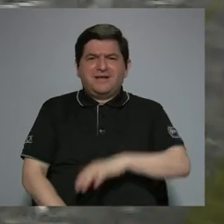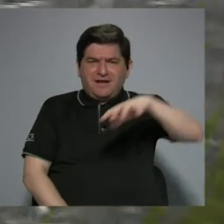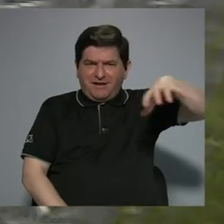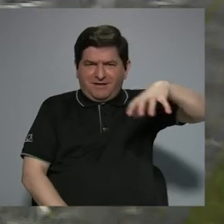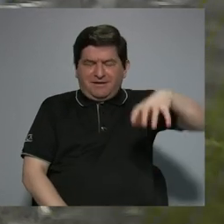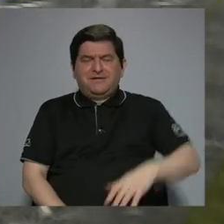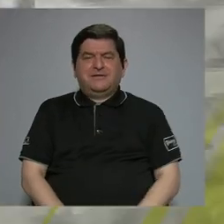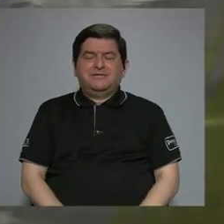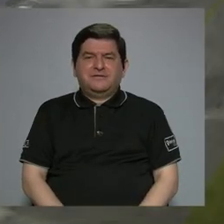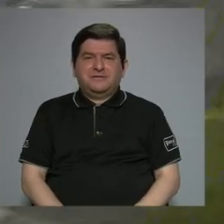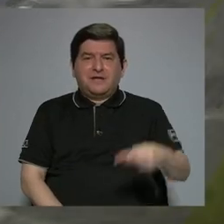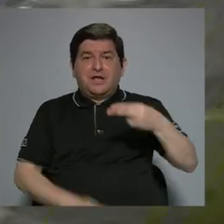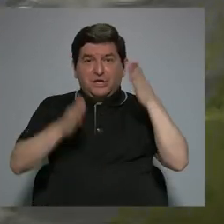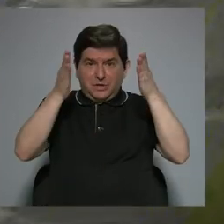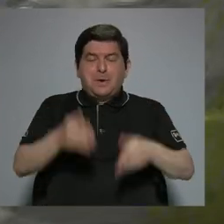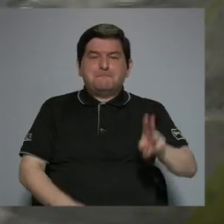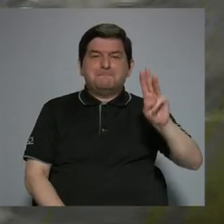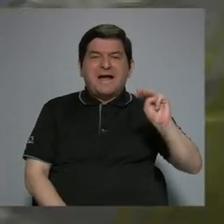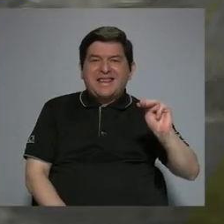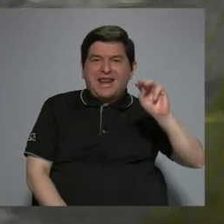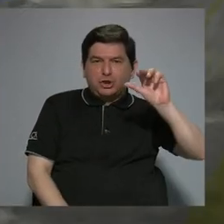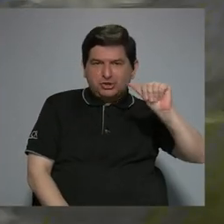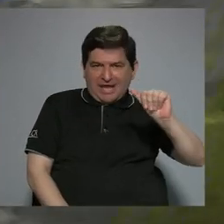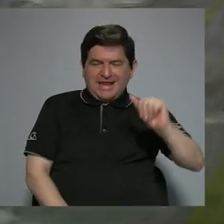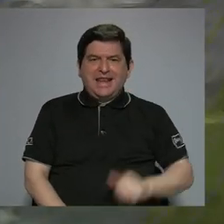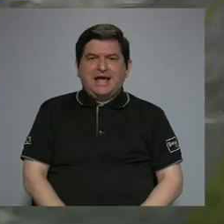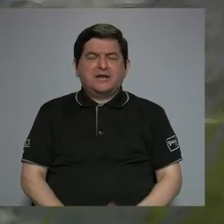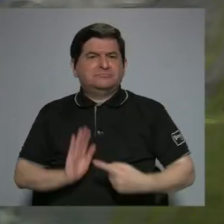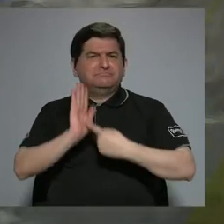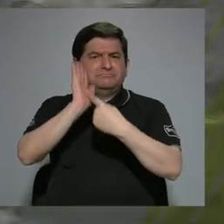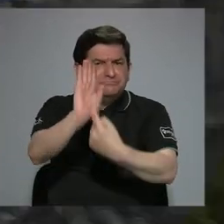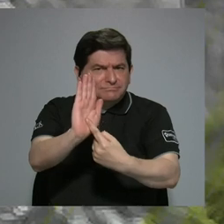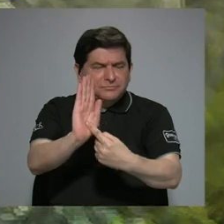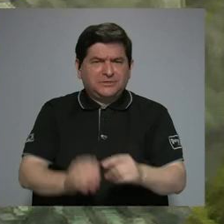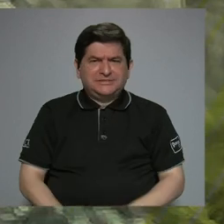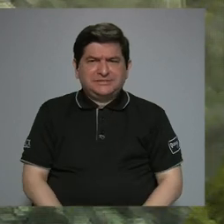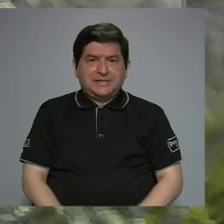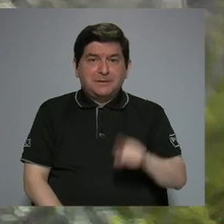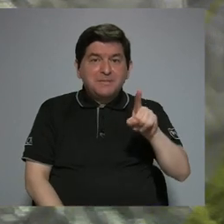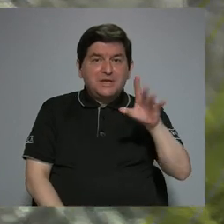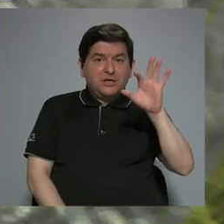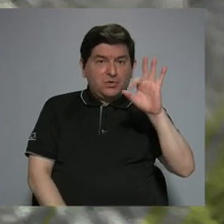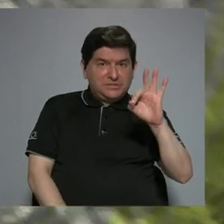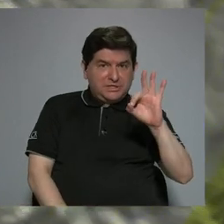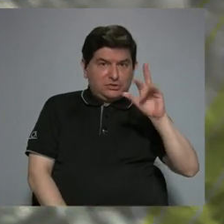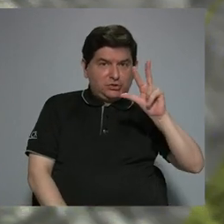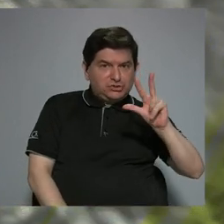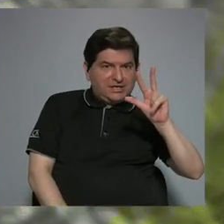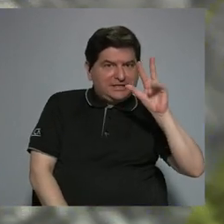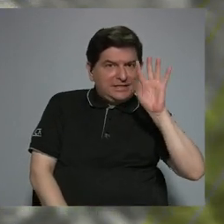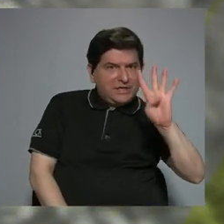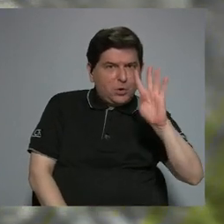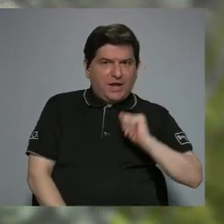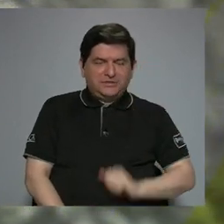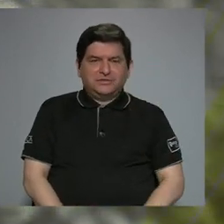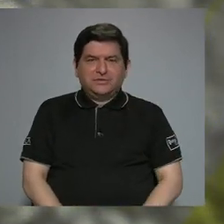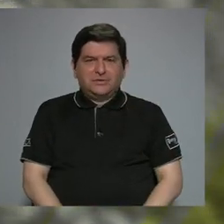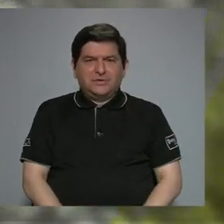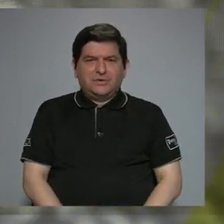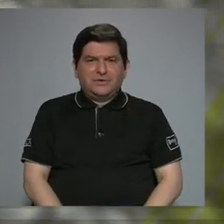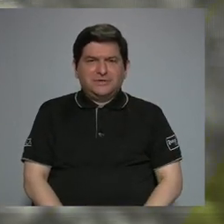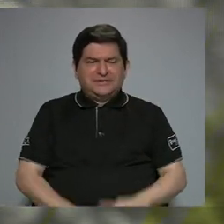La historiadora Marielos Aguilar señala que es en 1934, cuando